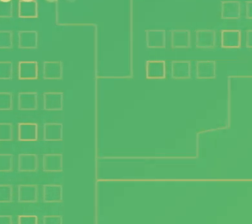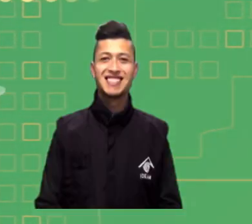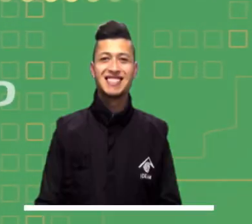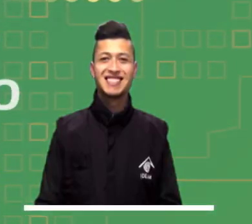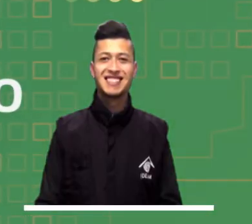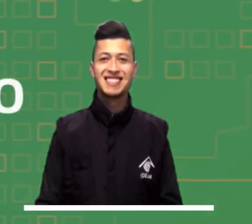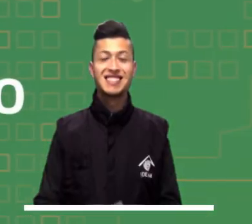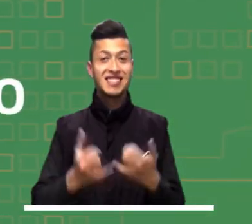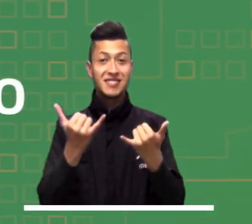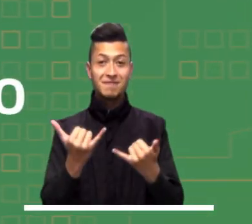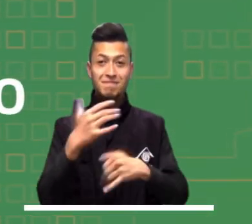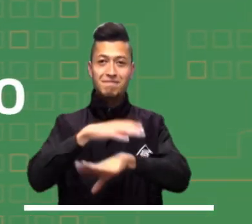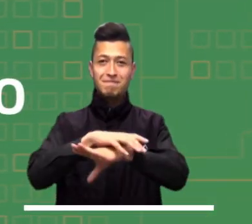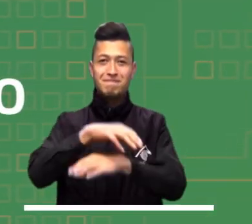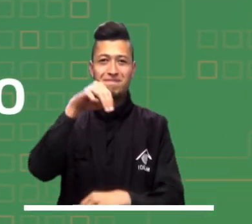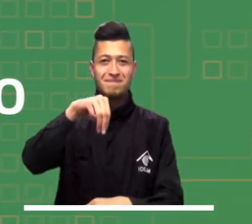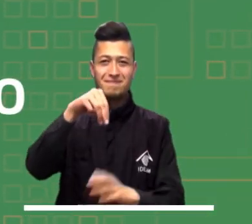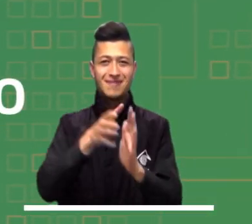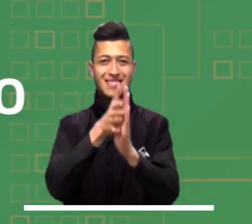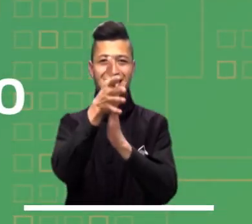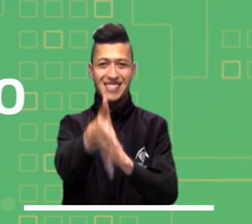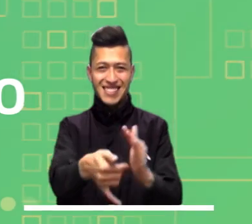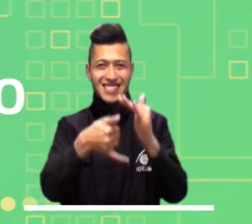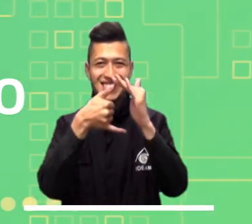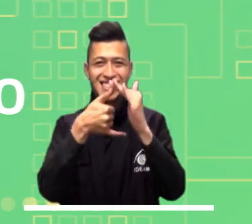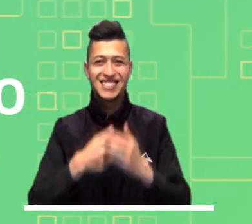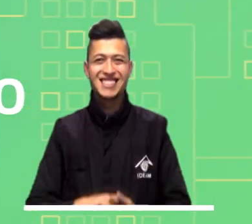Prognóstico del tiempo para la tarde de hoy martes.